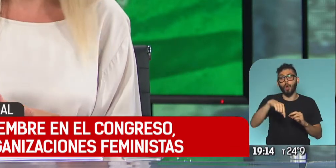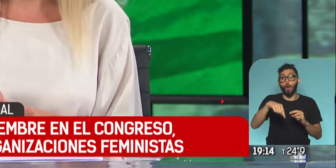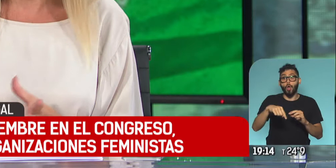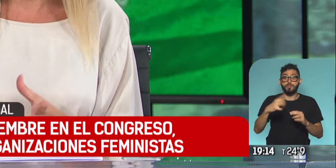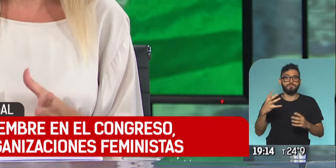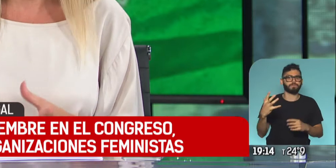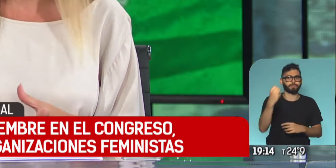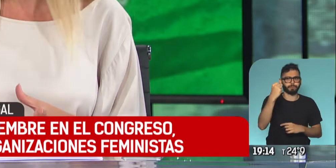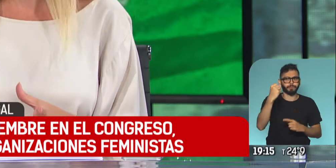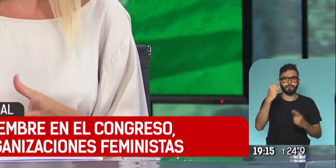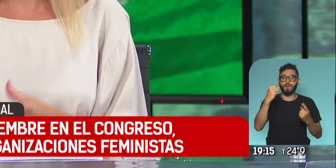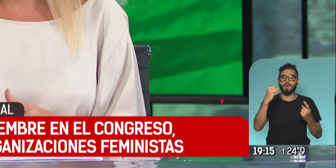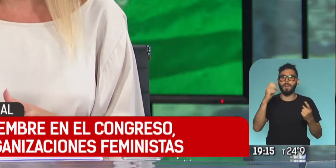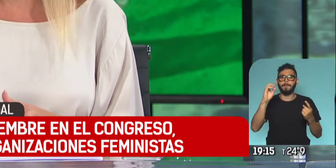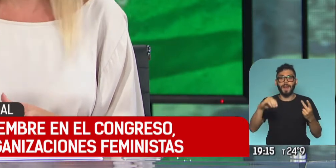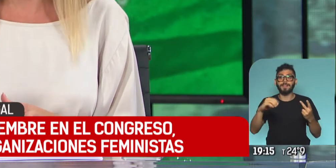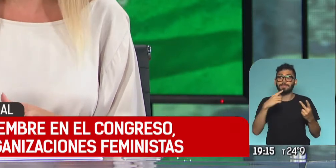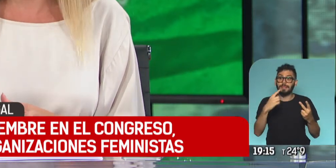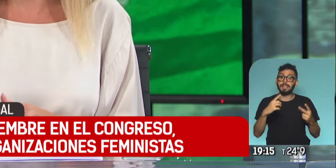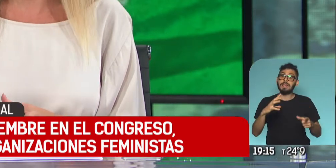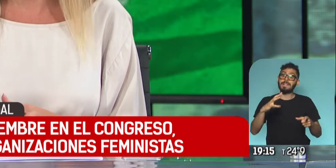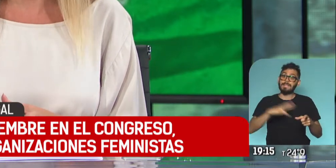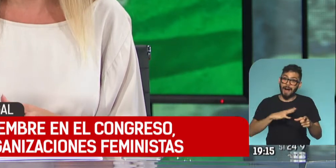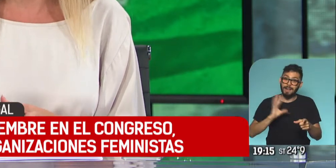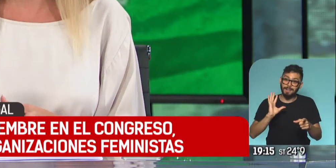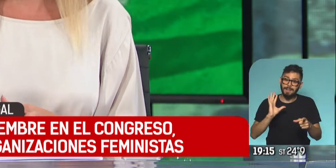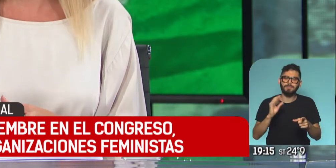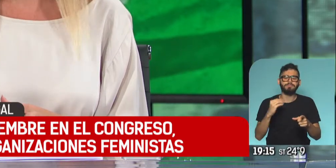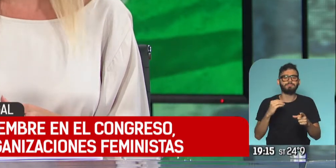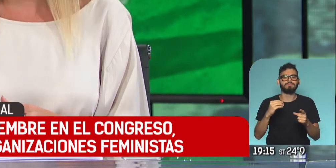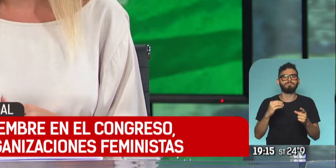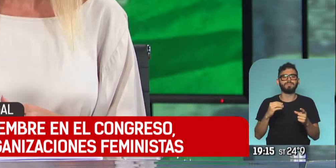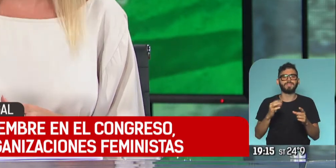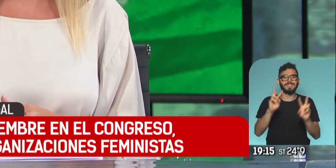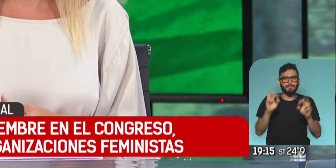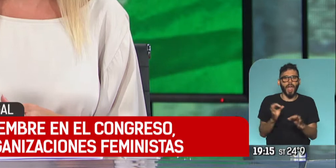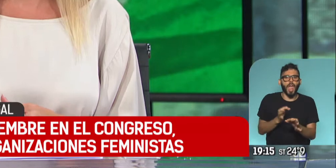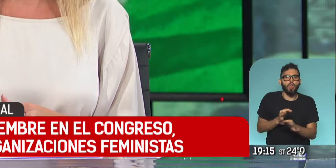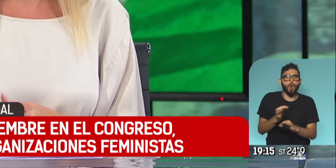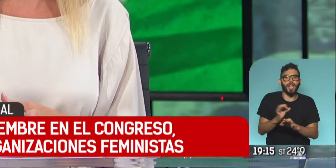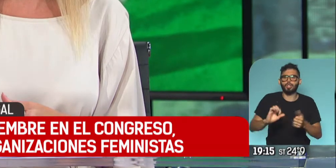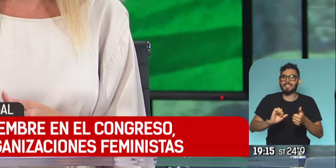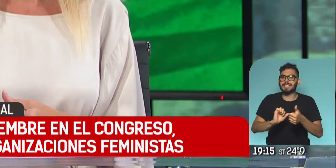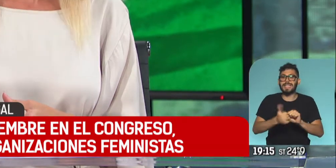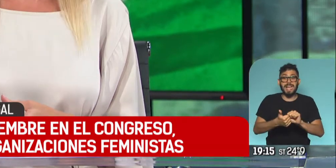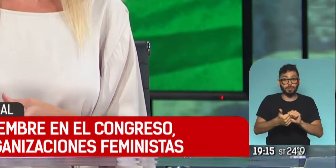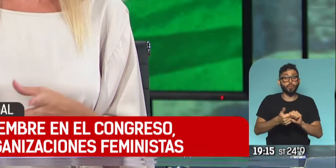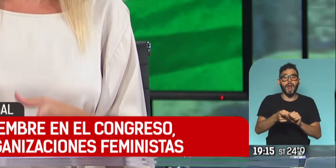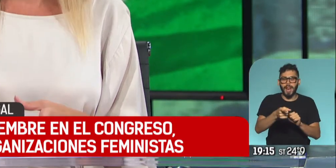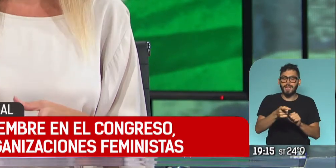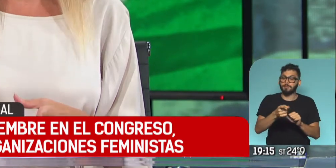también habla de lo que tenemos pendiente y él resalta el tema de la educación sexual, que haya una educación sexual